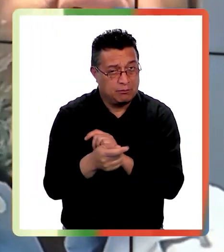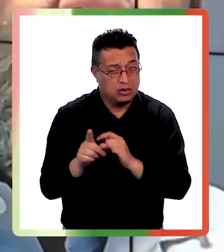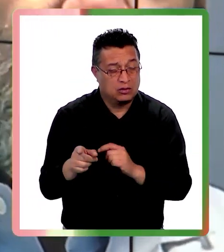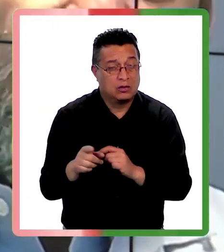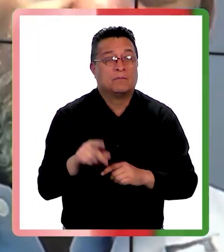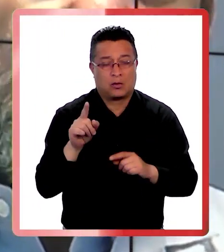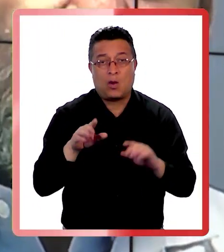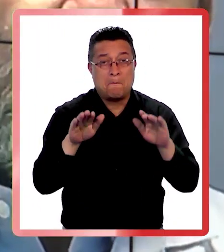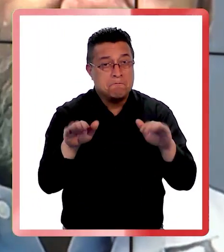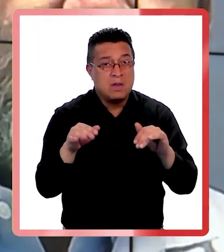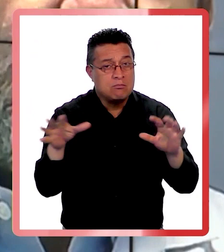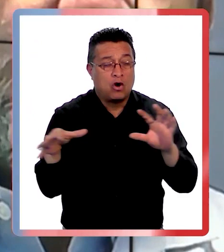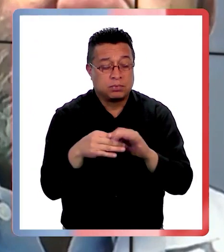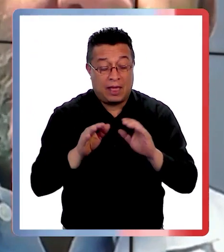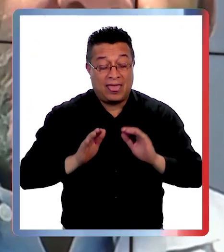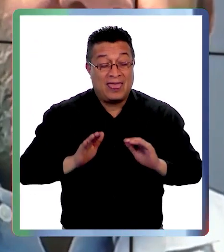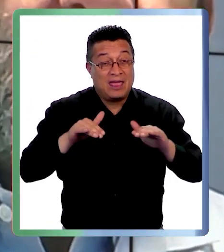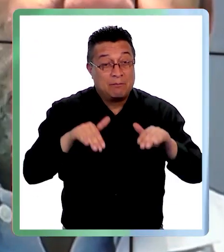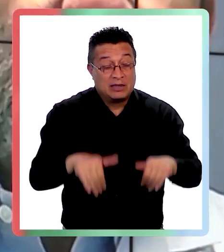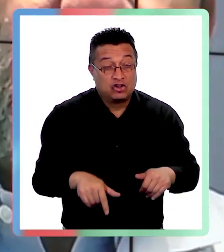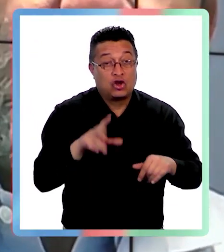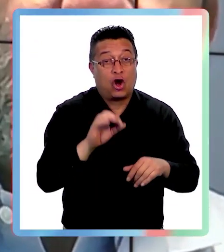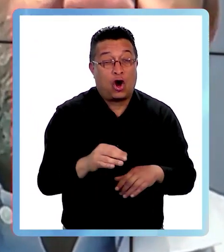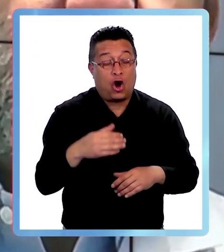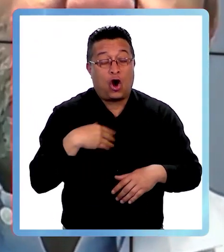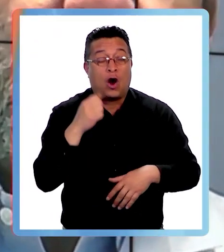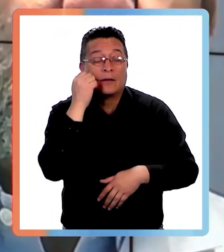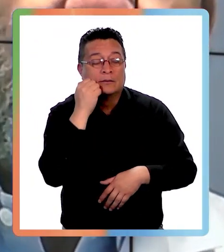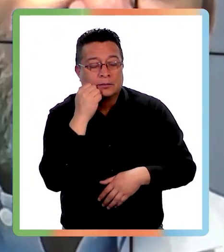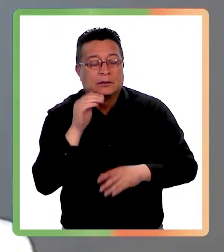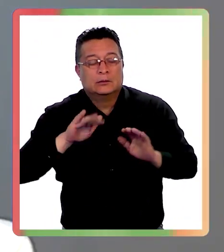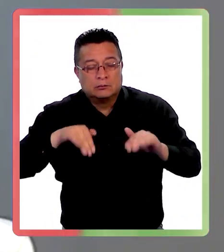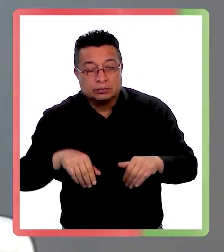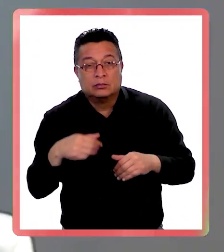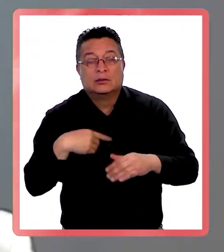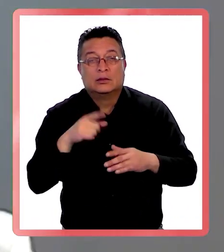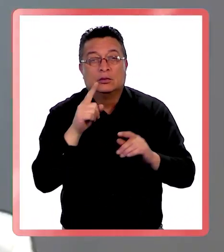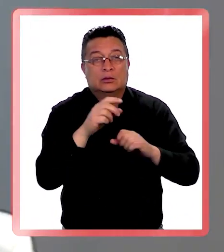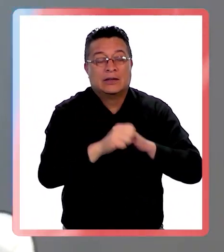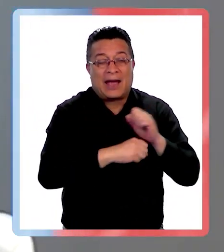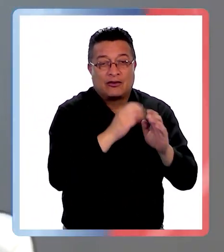Es lo mismo, la depresión estacional, el trastorno afectivo estacional es lo mismo.